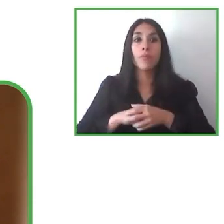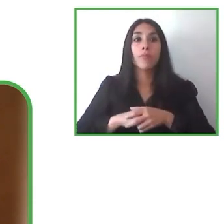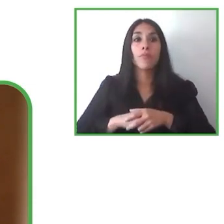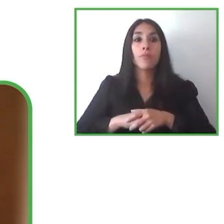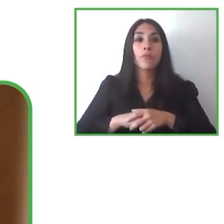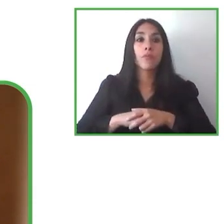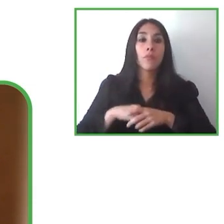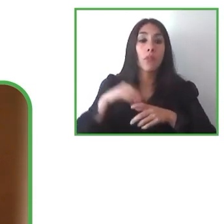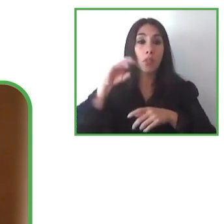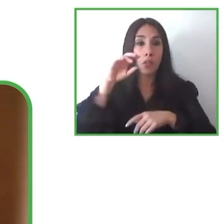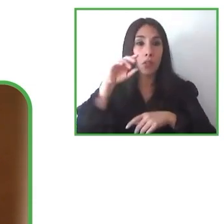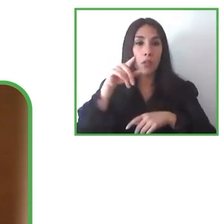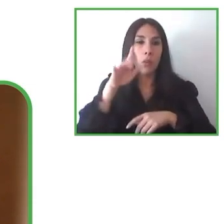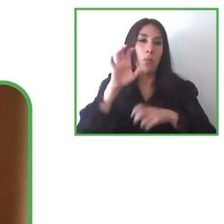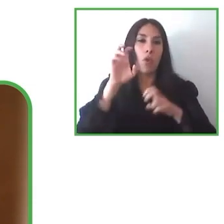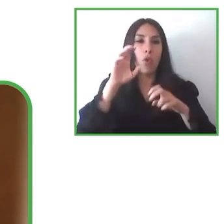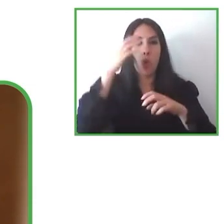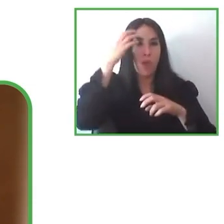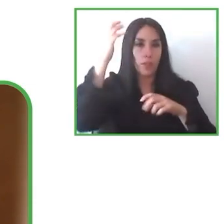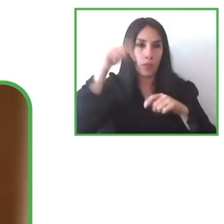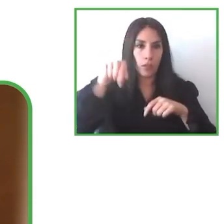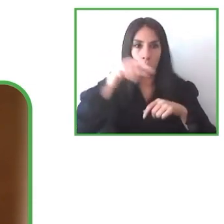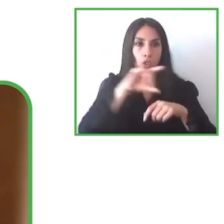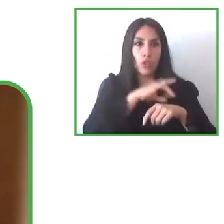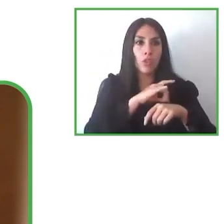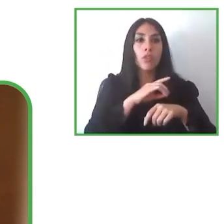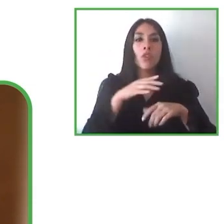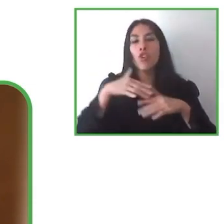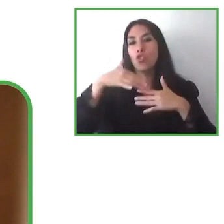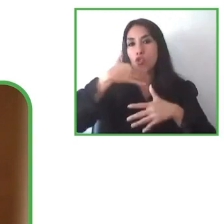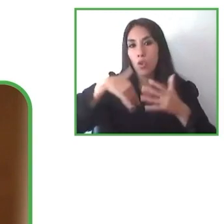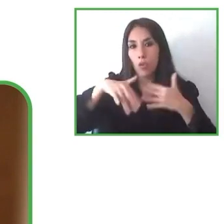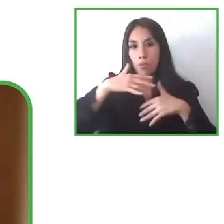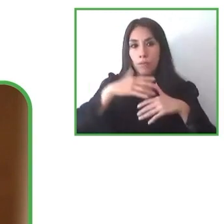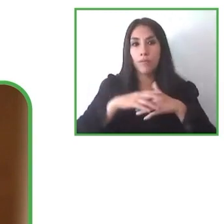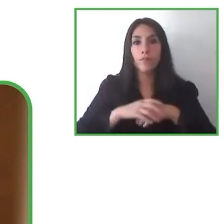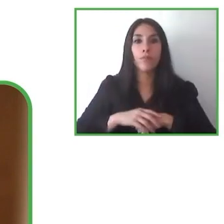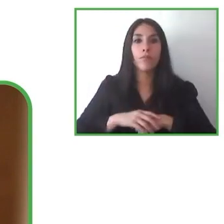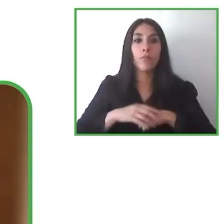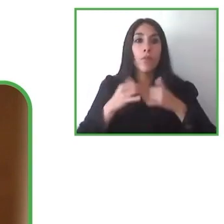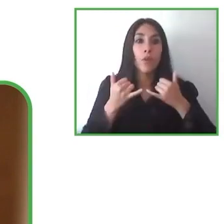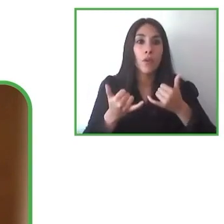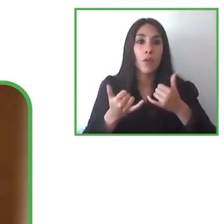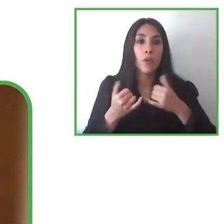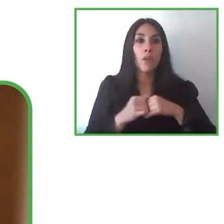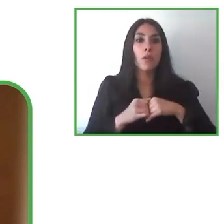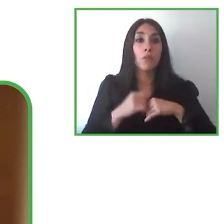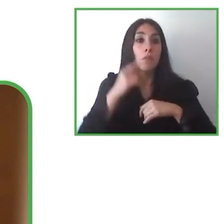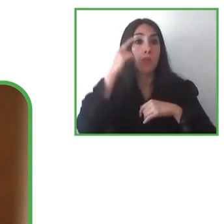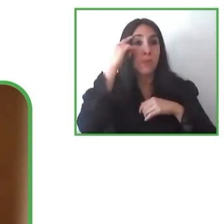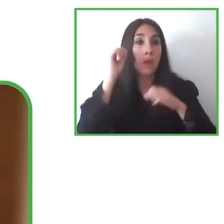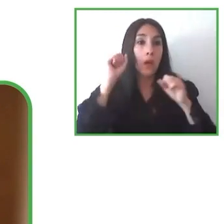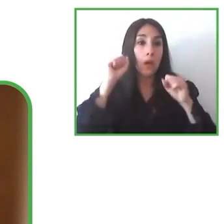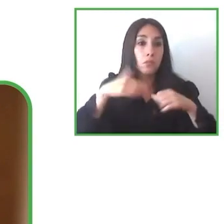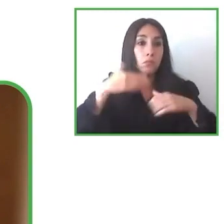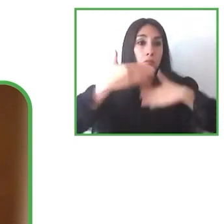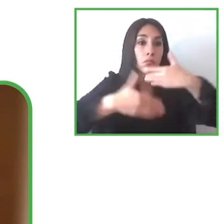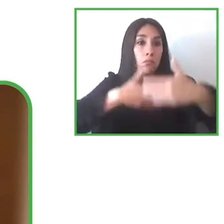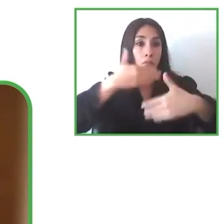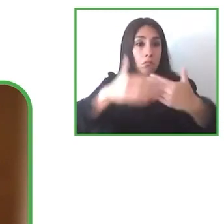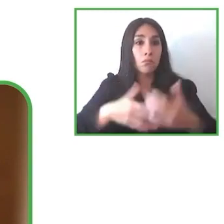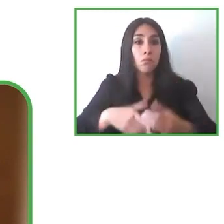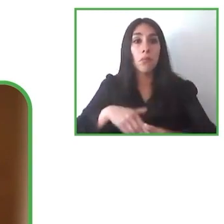Social porque así entendemos que podemos avanzar de mejor manera en términos de accesibilidad no